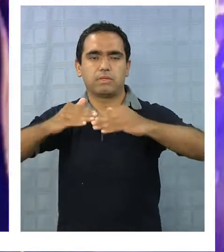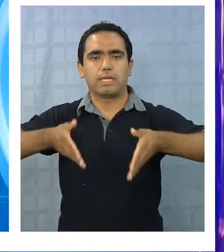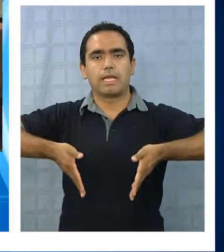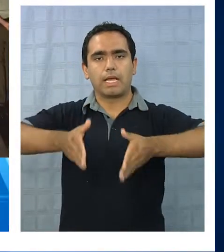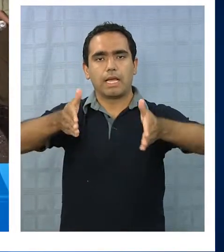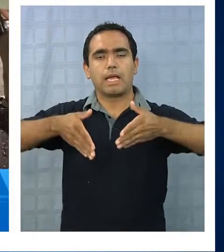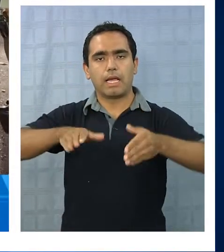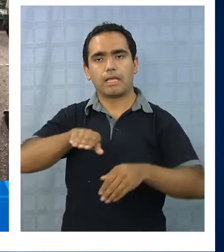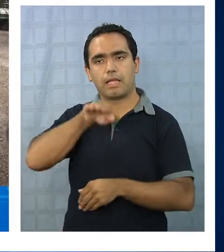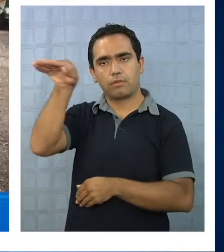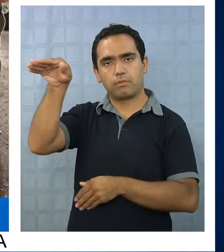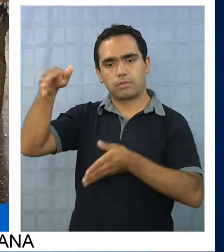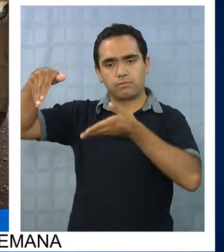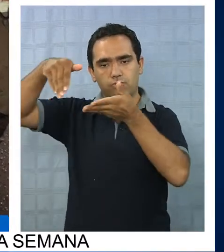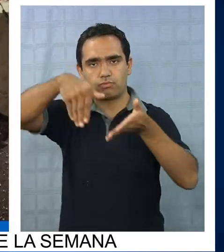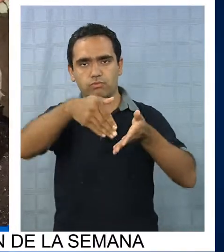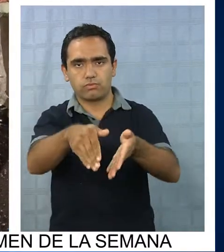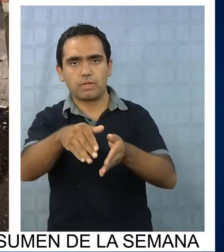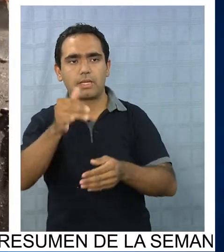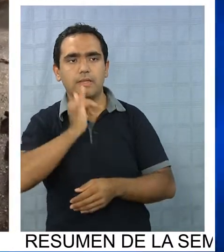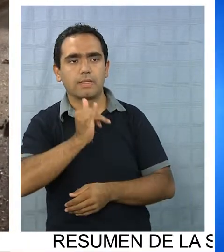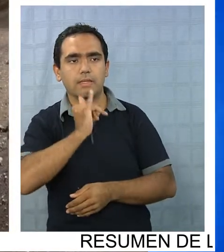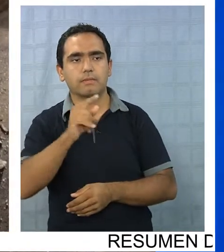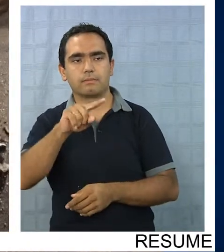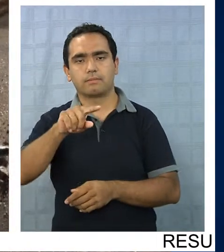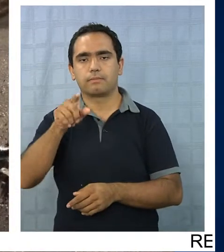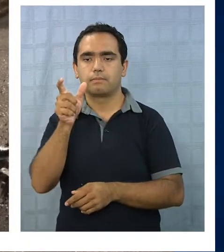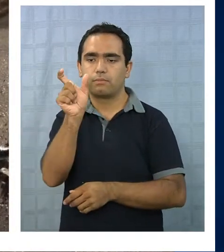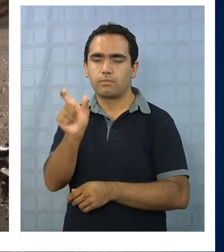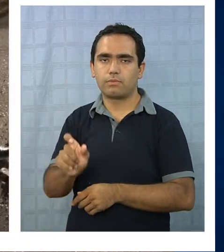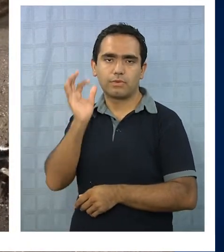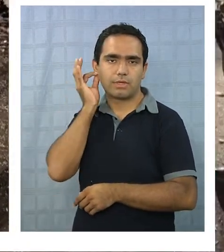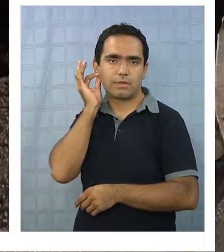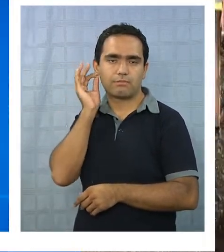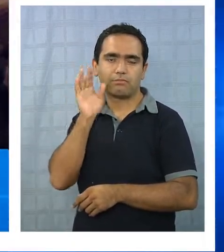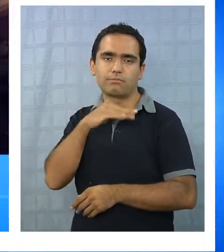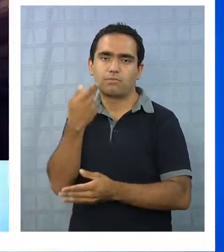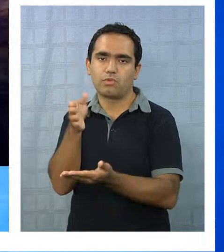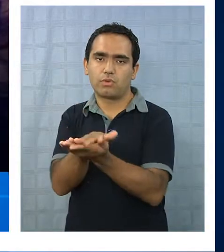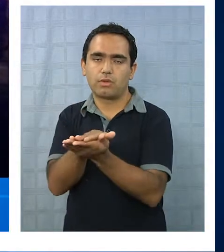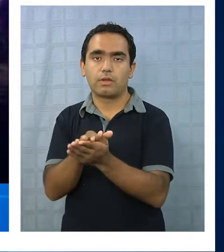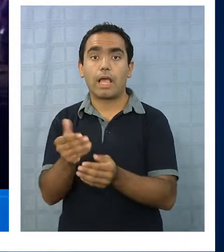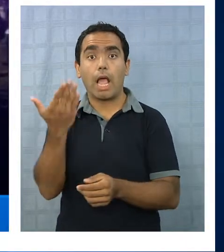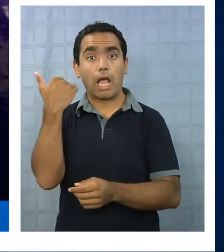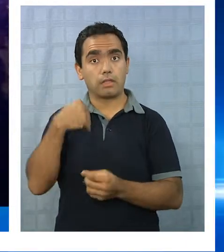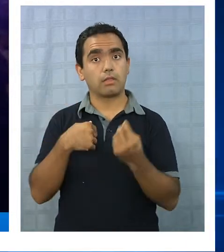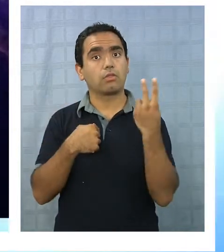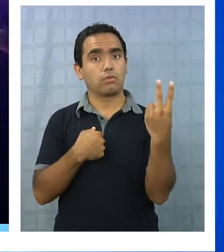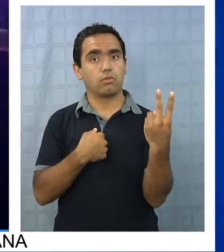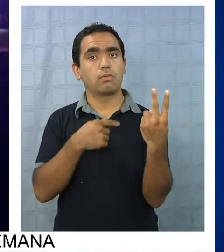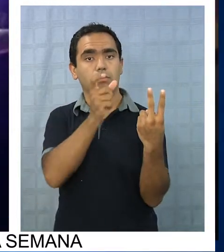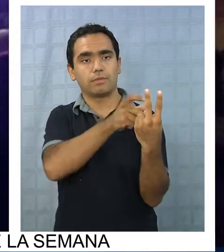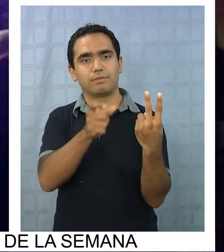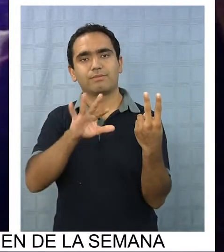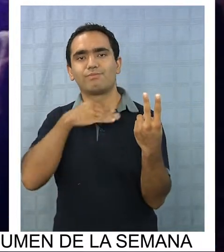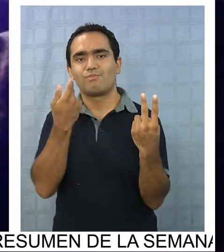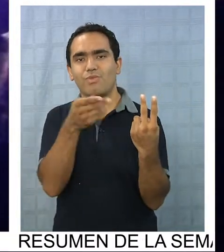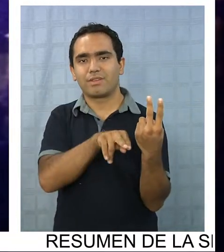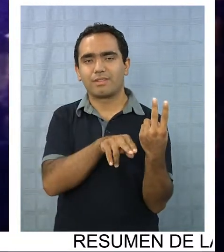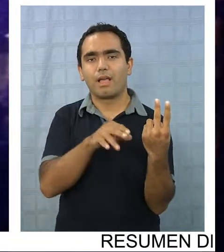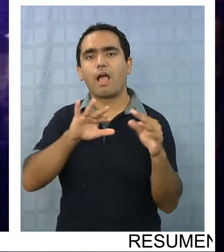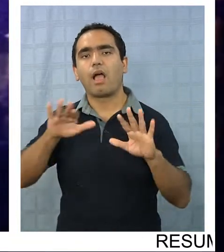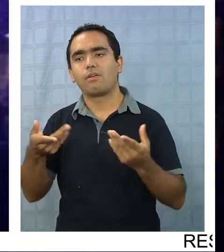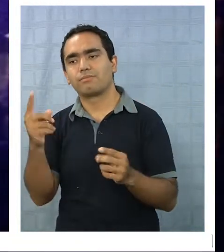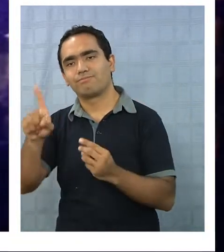A16, víctima que se suma a los dos fallecidos de forma inmediata en el lugar. El director del